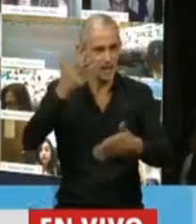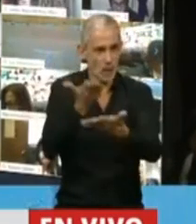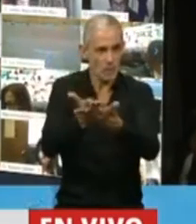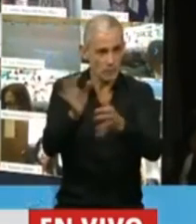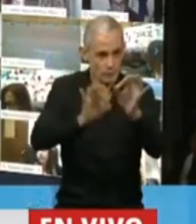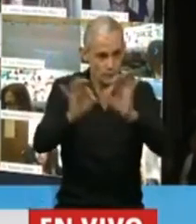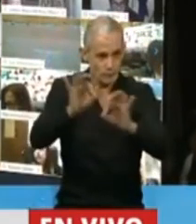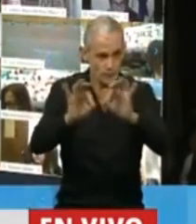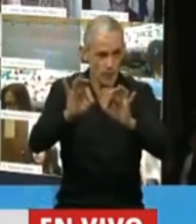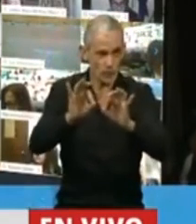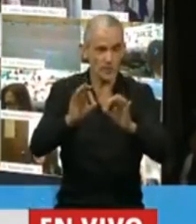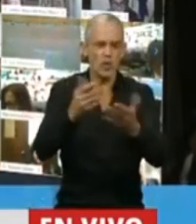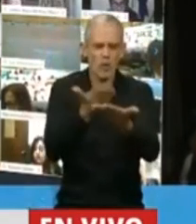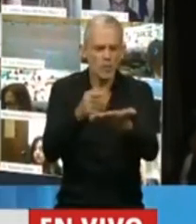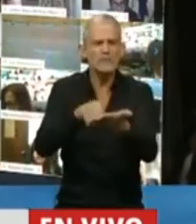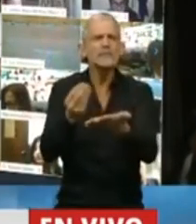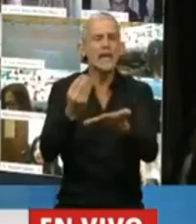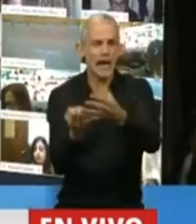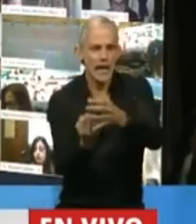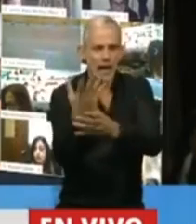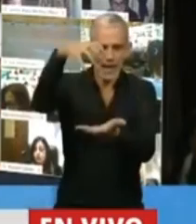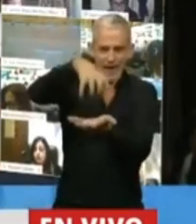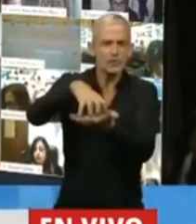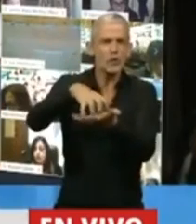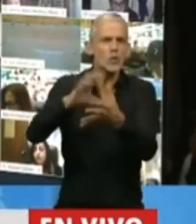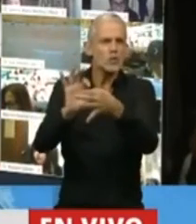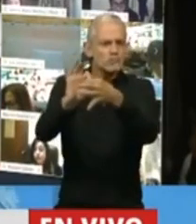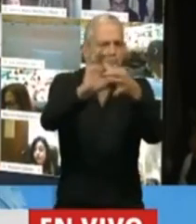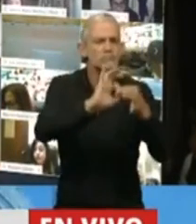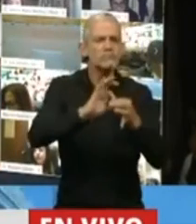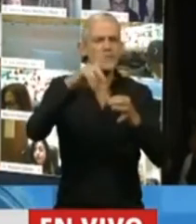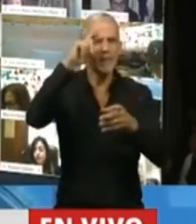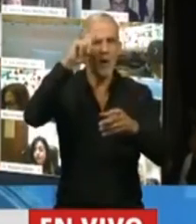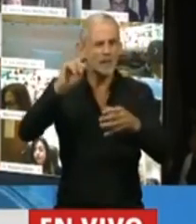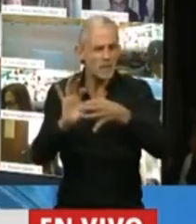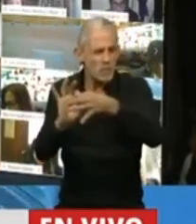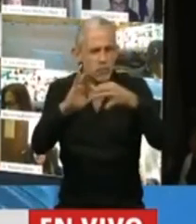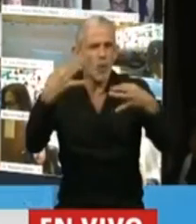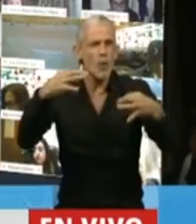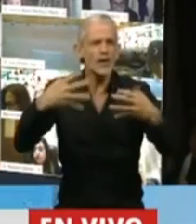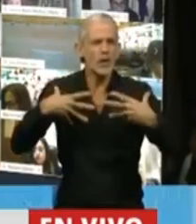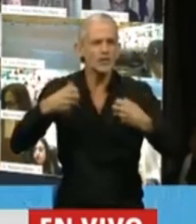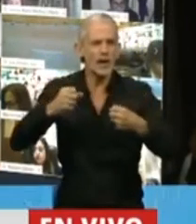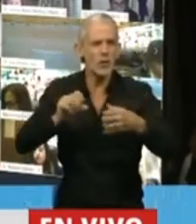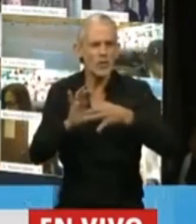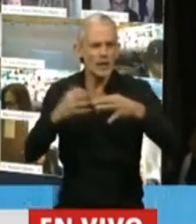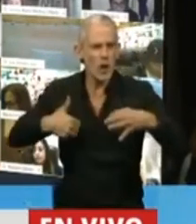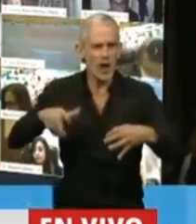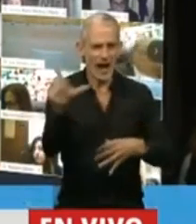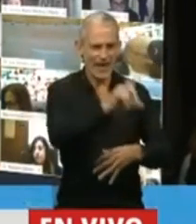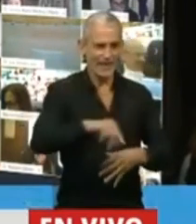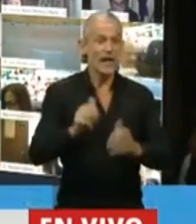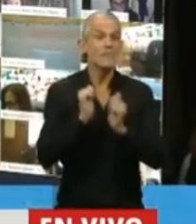creación, ya termino señor Presidente, de un sistema único de salud para la Argentina. Vivo en la ciudad de